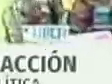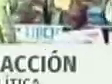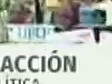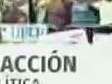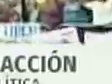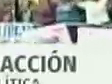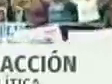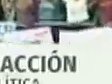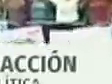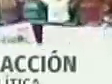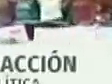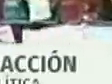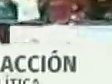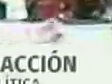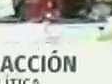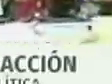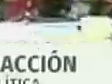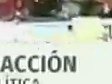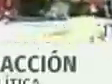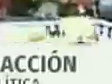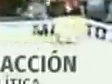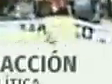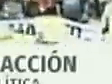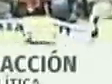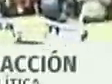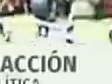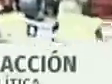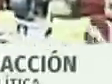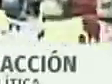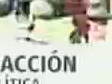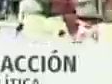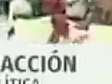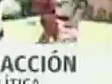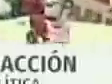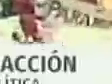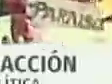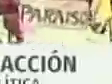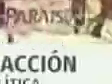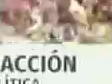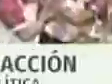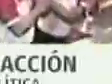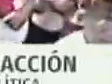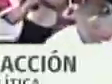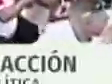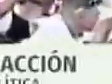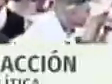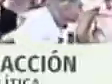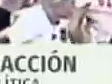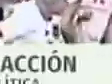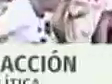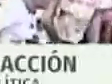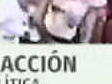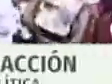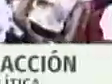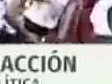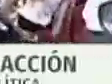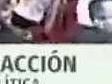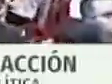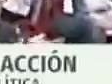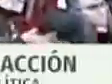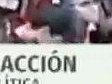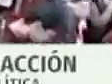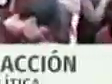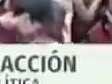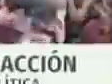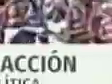festivo de alegría y de convicción patriótica se desarrolla esta actividad